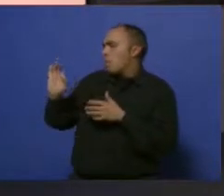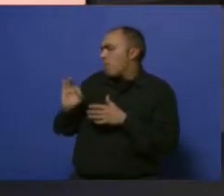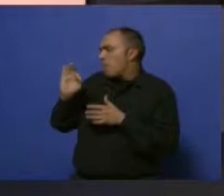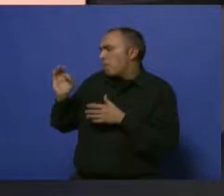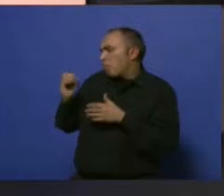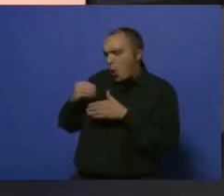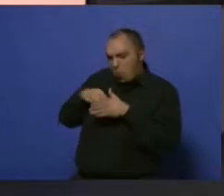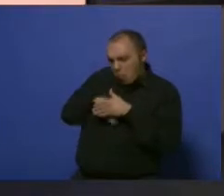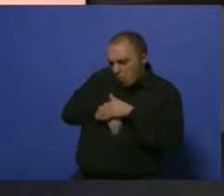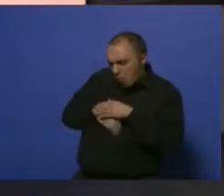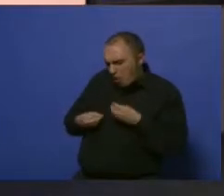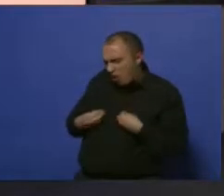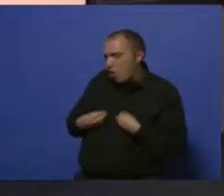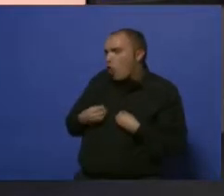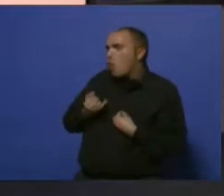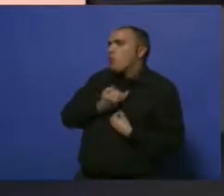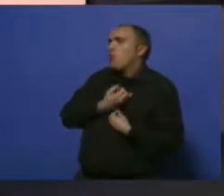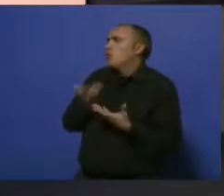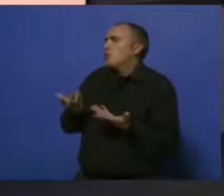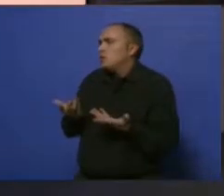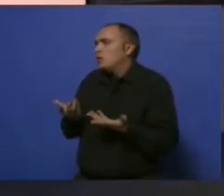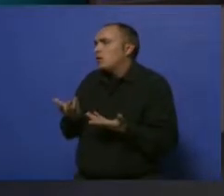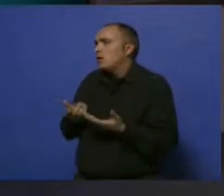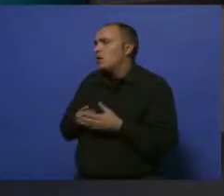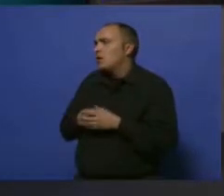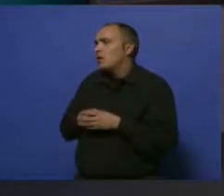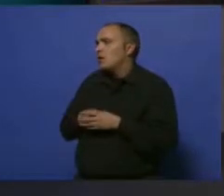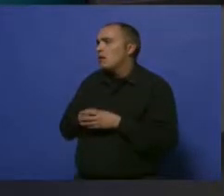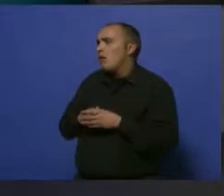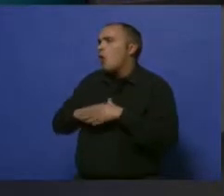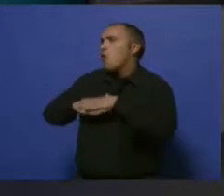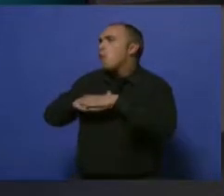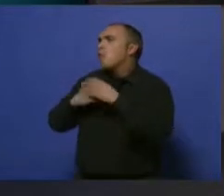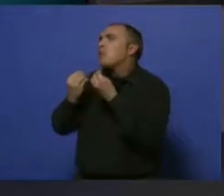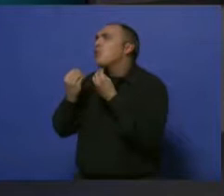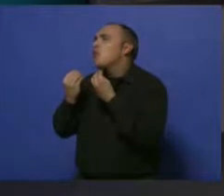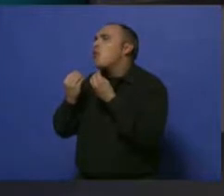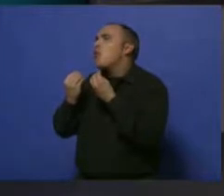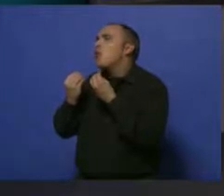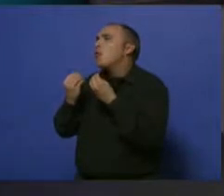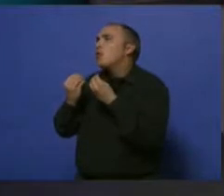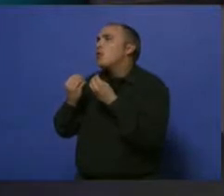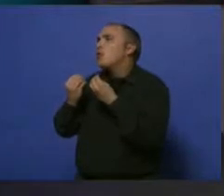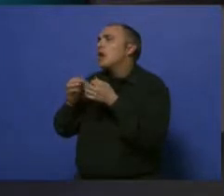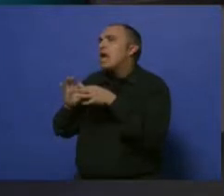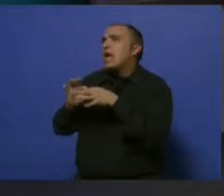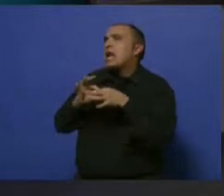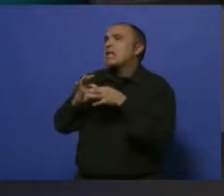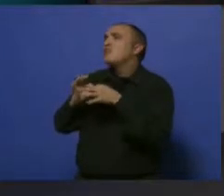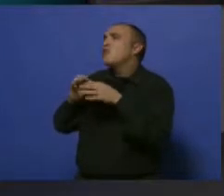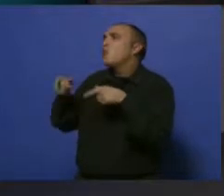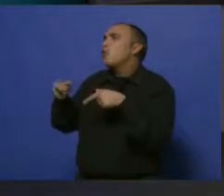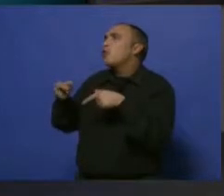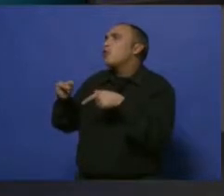algún comportamiento que tiene la misma, ¿está relacionado, tiene algún tipo de relación con el meningococo o